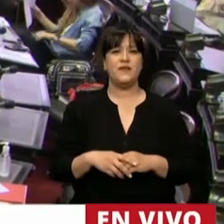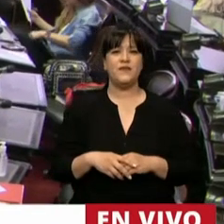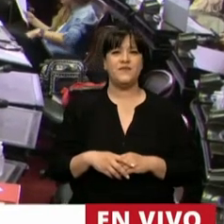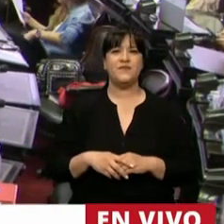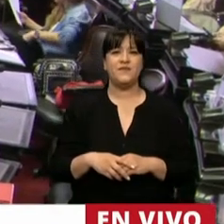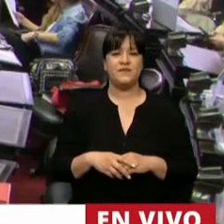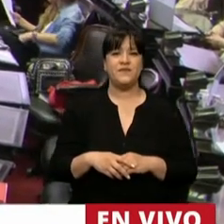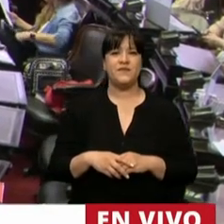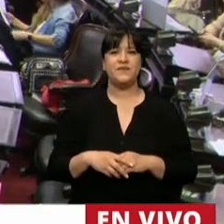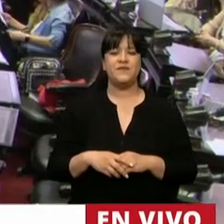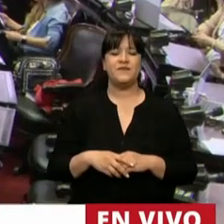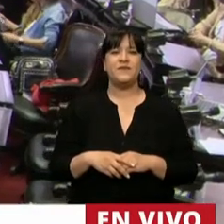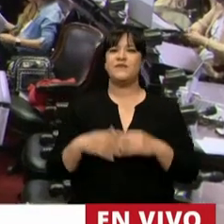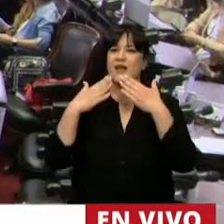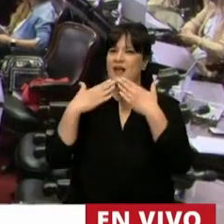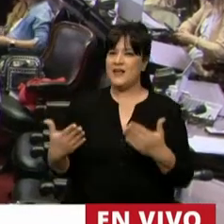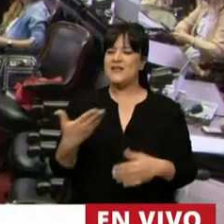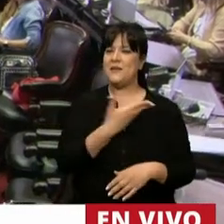Muchas gracias, señor presidente.